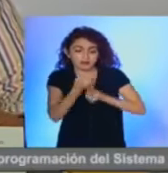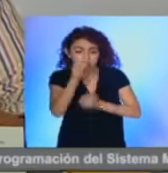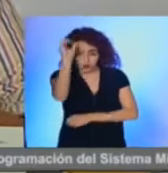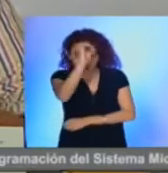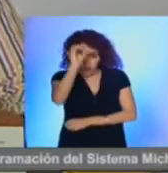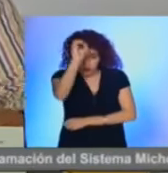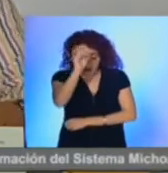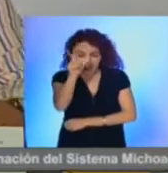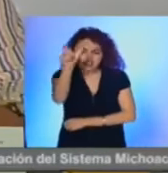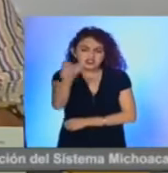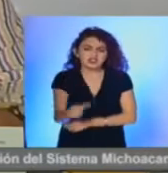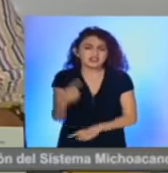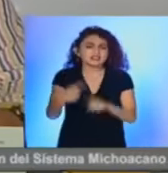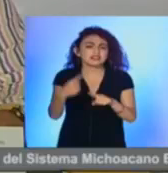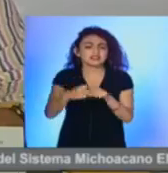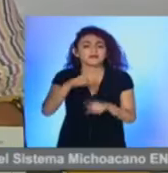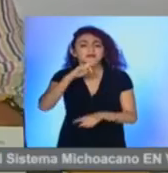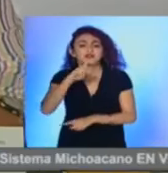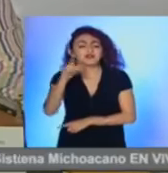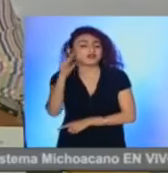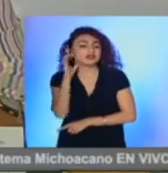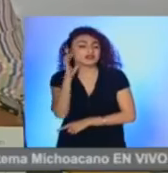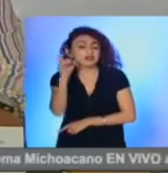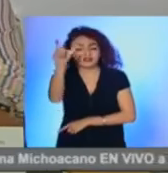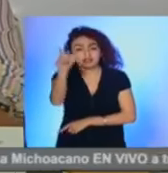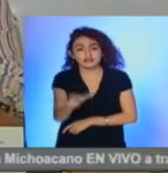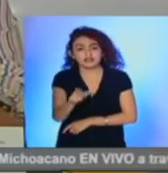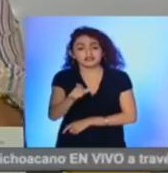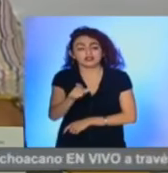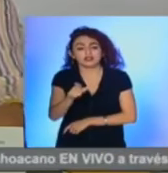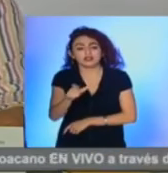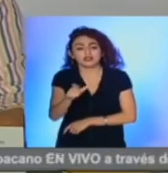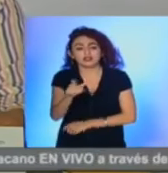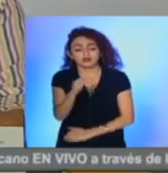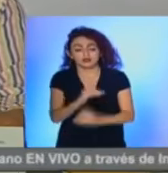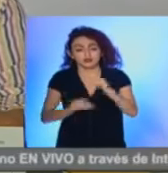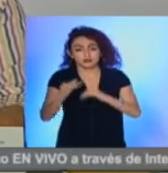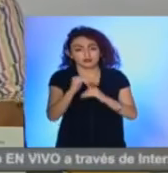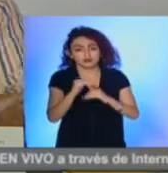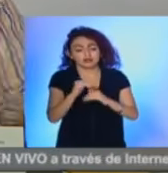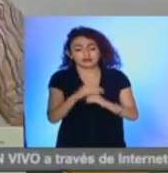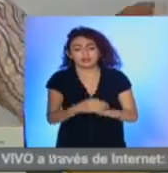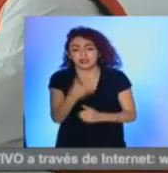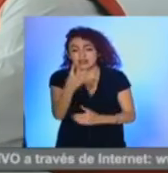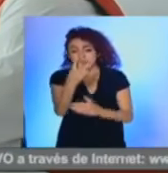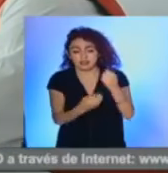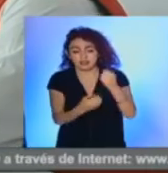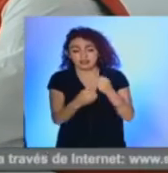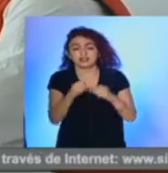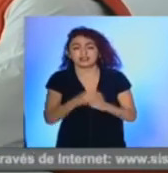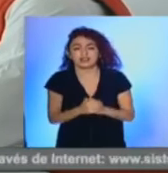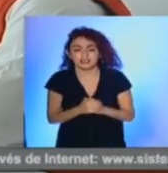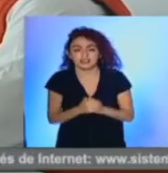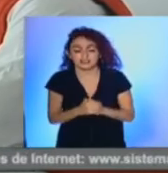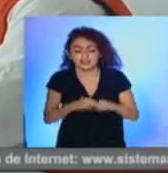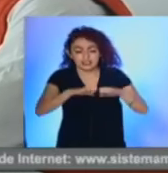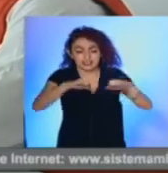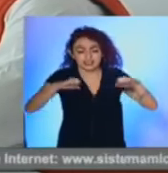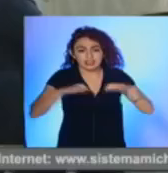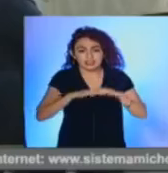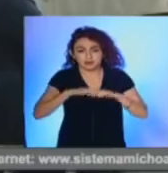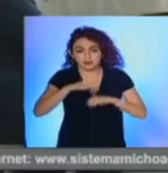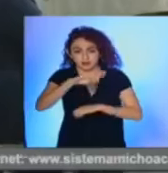conocer su opinión respecto al mejor perfil para convertirse en el candidato de la trilogía denominada equipo